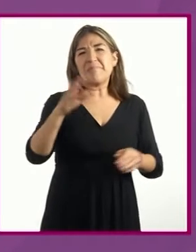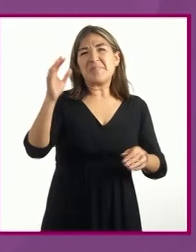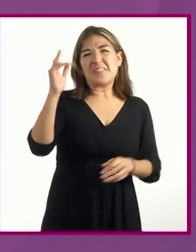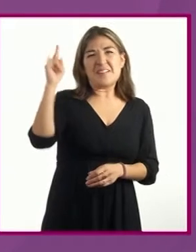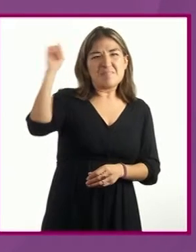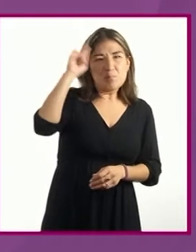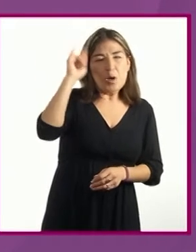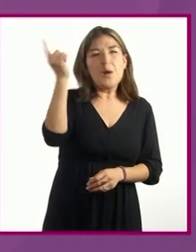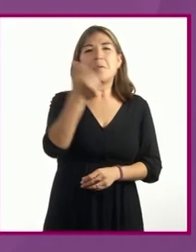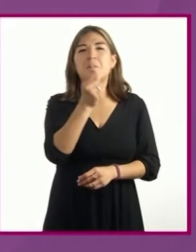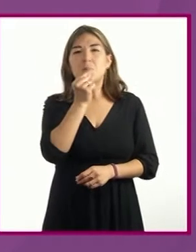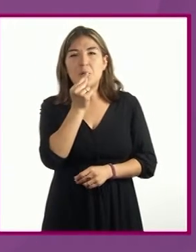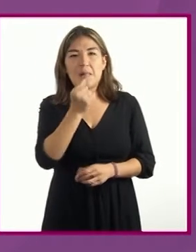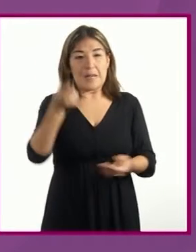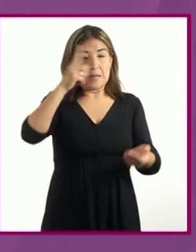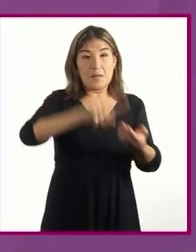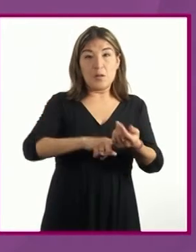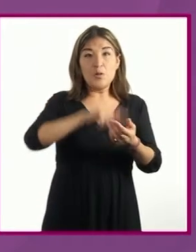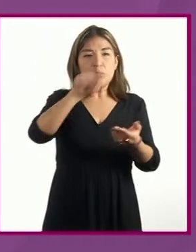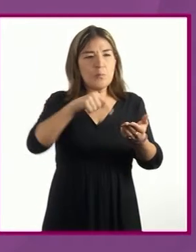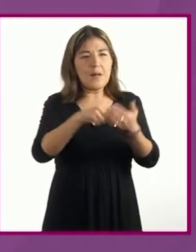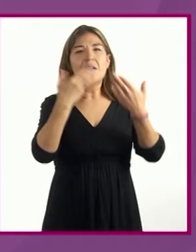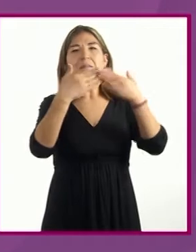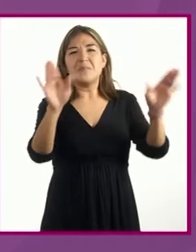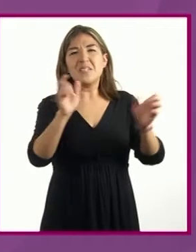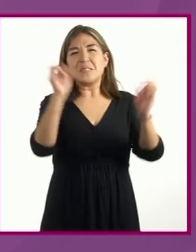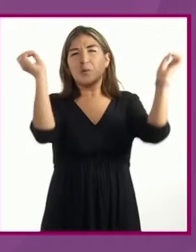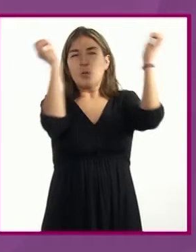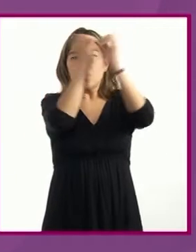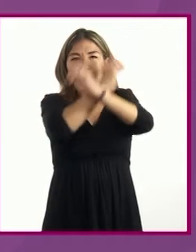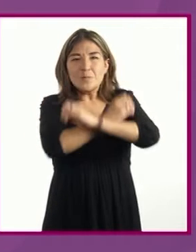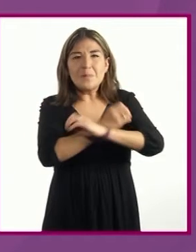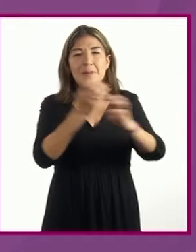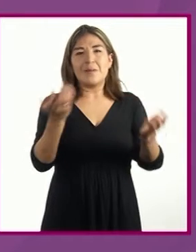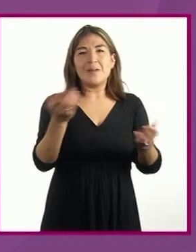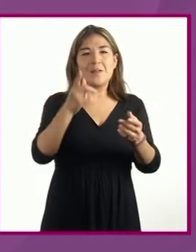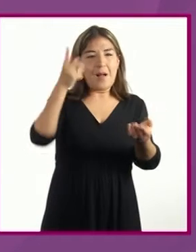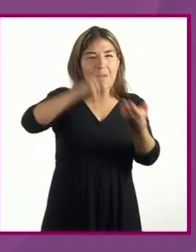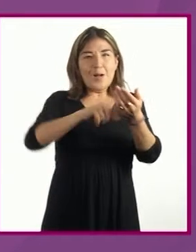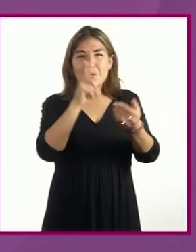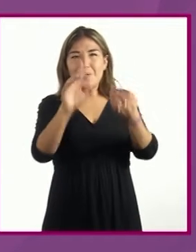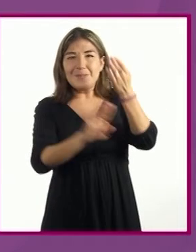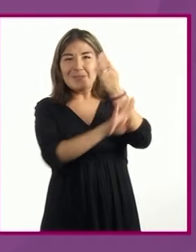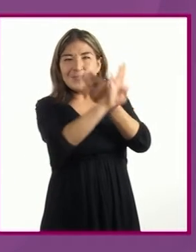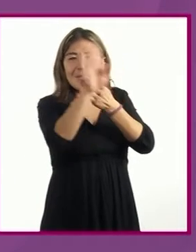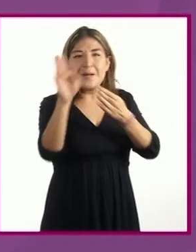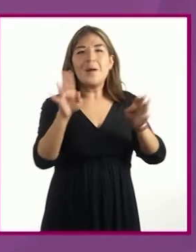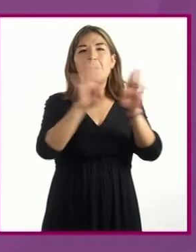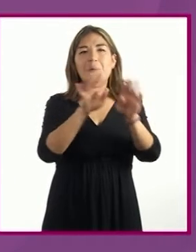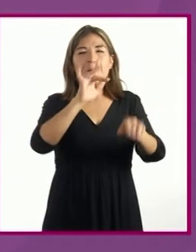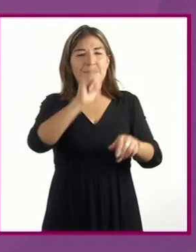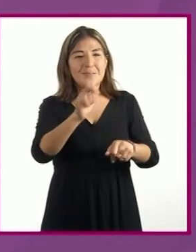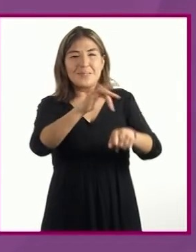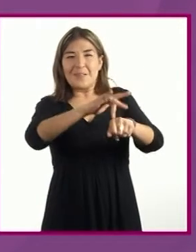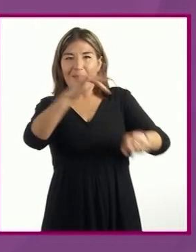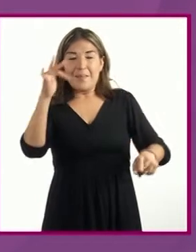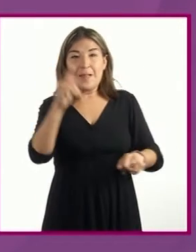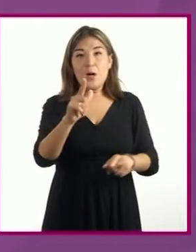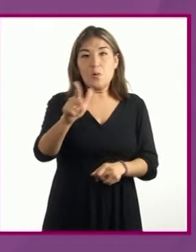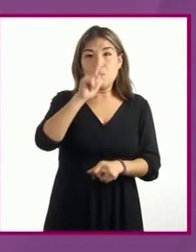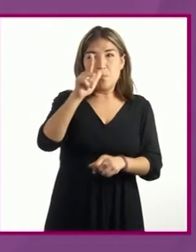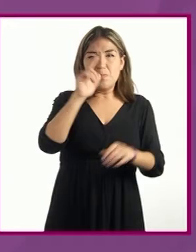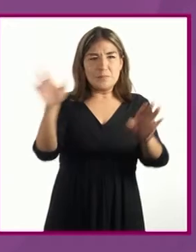policiacas, los espacios abiertos son brumosos, con trasluces, o difuminados, y las luces